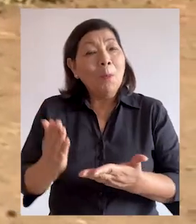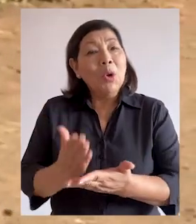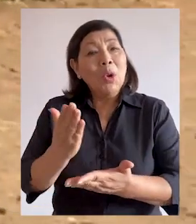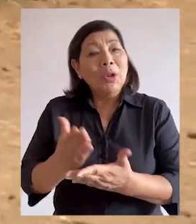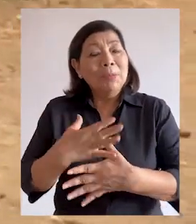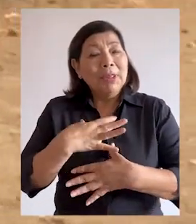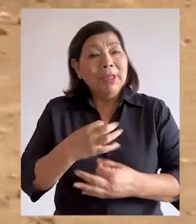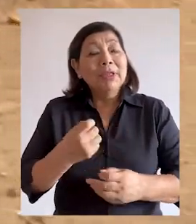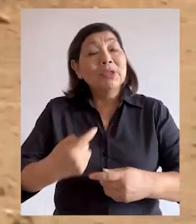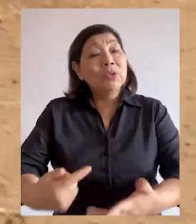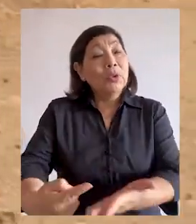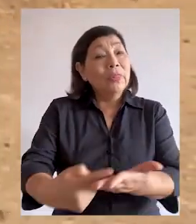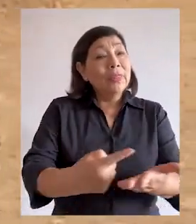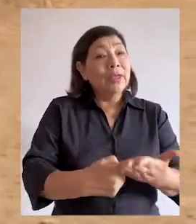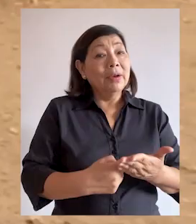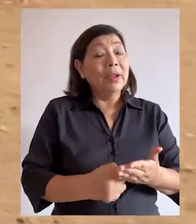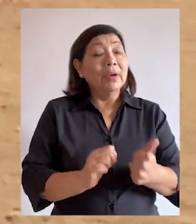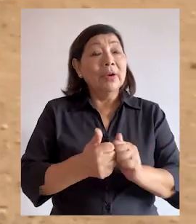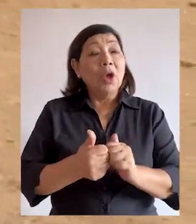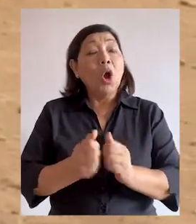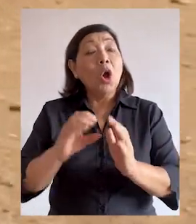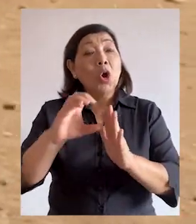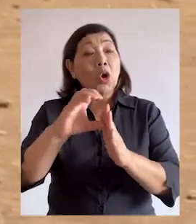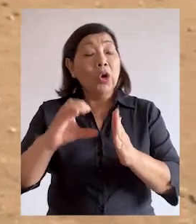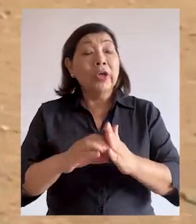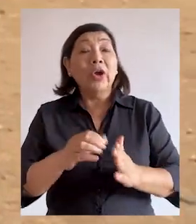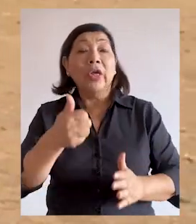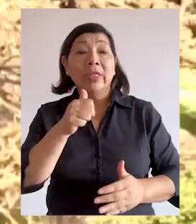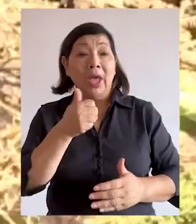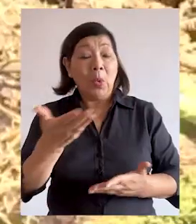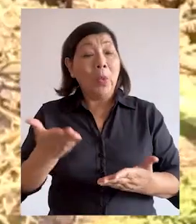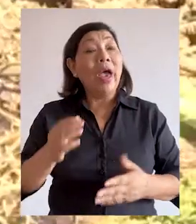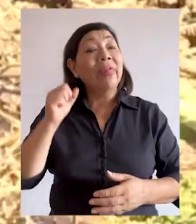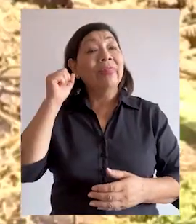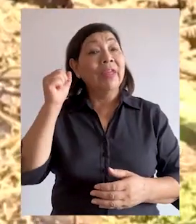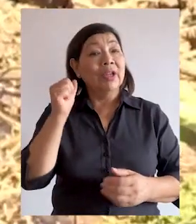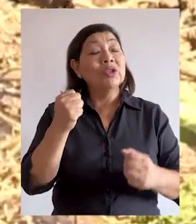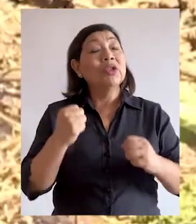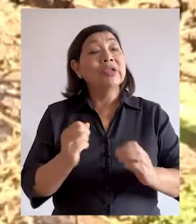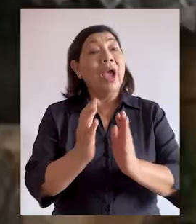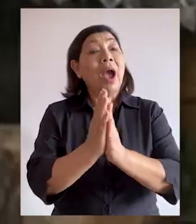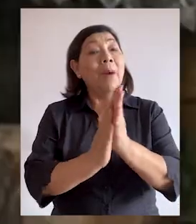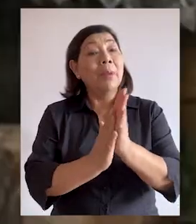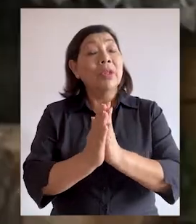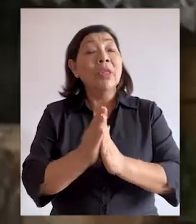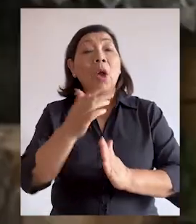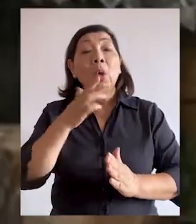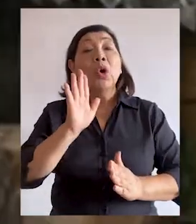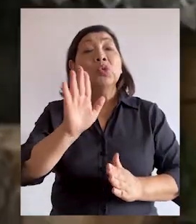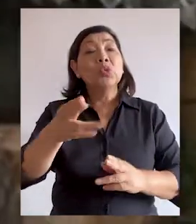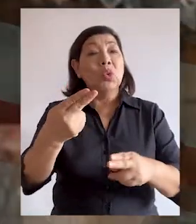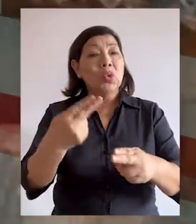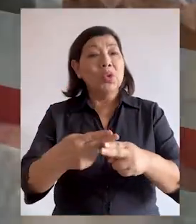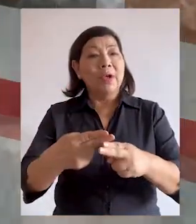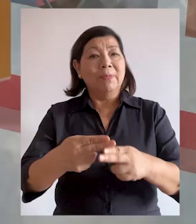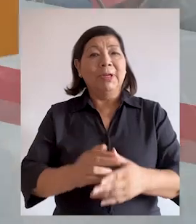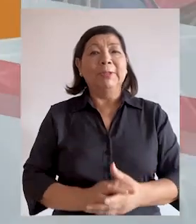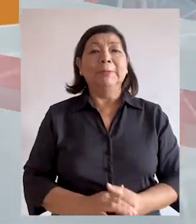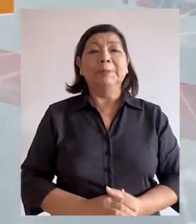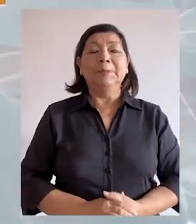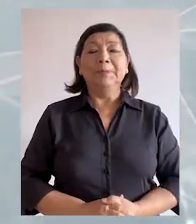conflictos de interés en el debate por la reforma al Código de Aguas al tener derechos de aprovechamiento hídrico a su nombre.